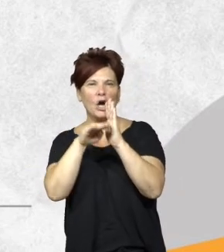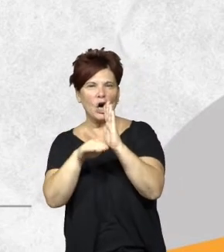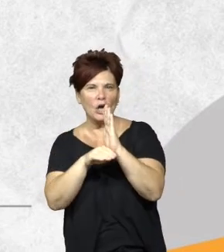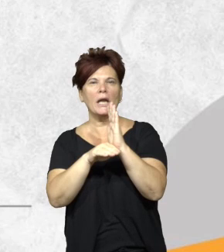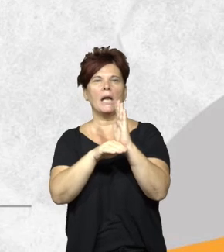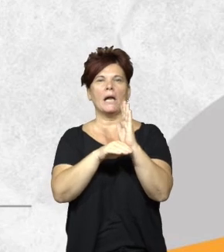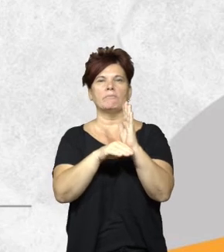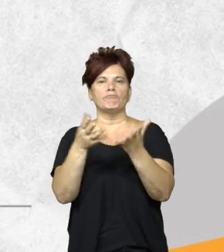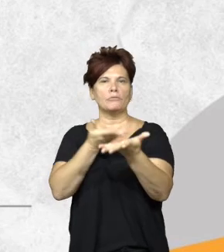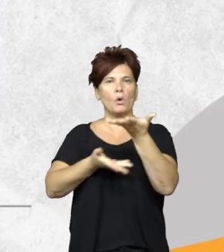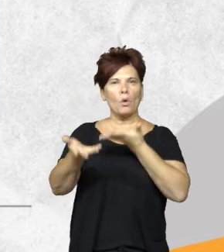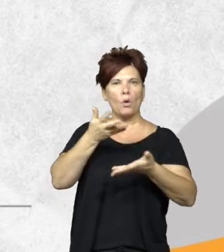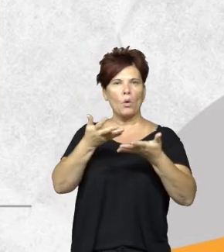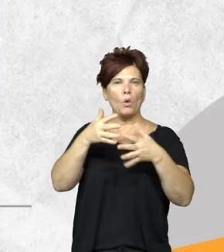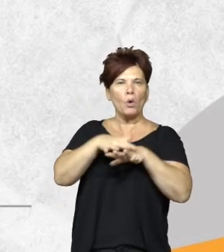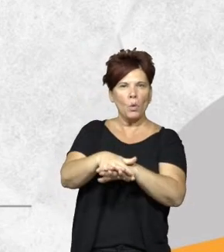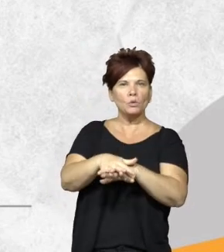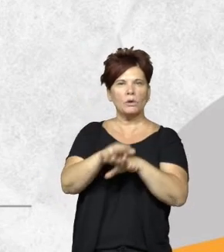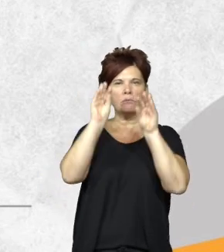haya cargado la provincia